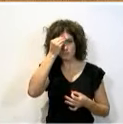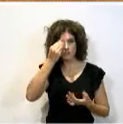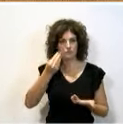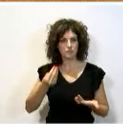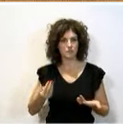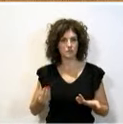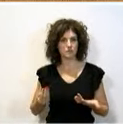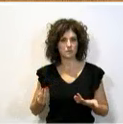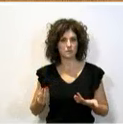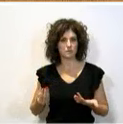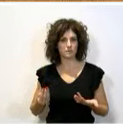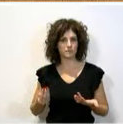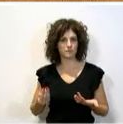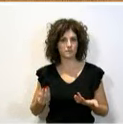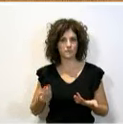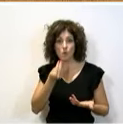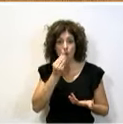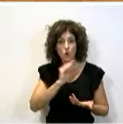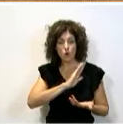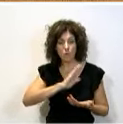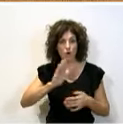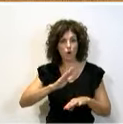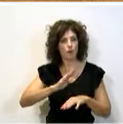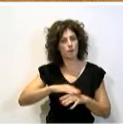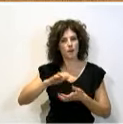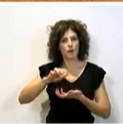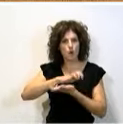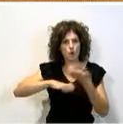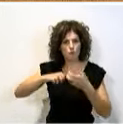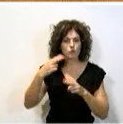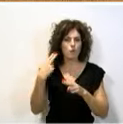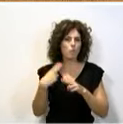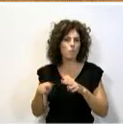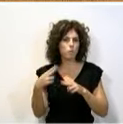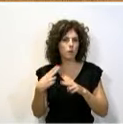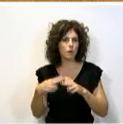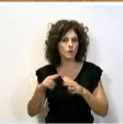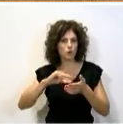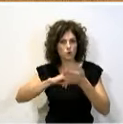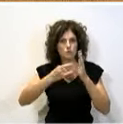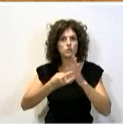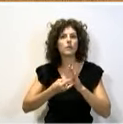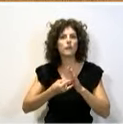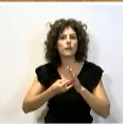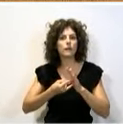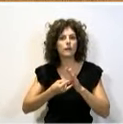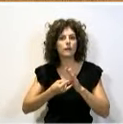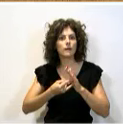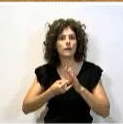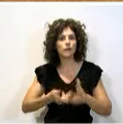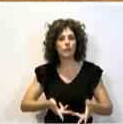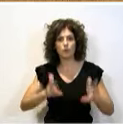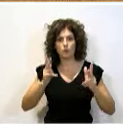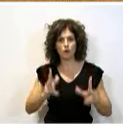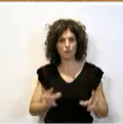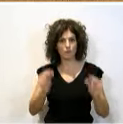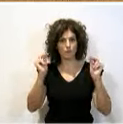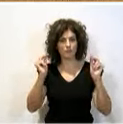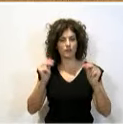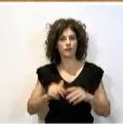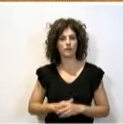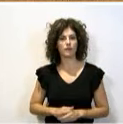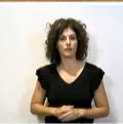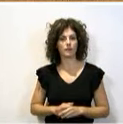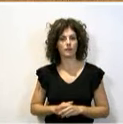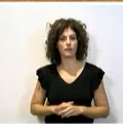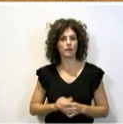que la mejor manera de resolver un conflicto político es cargarse la democracia? ¿Qué pasa